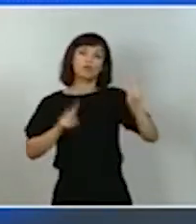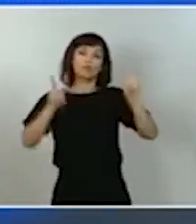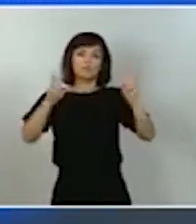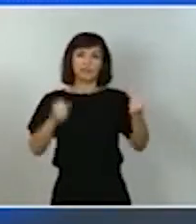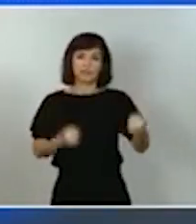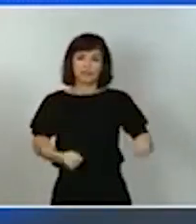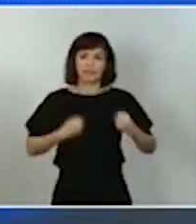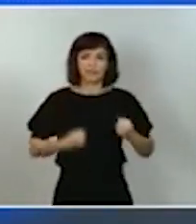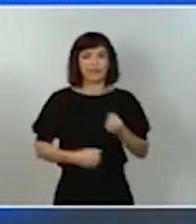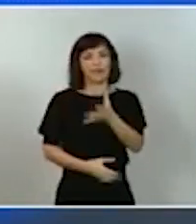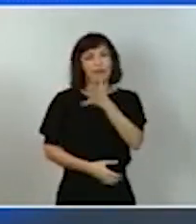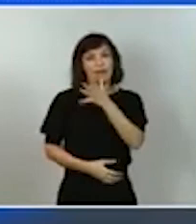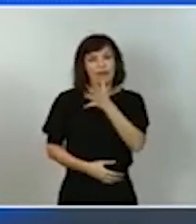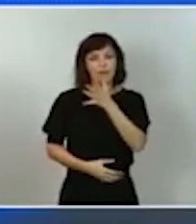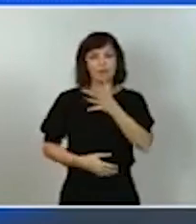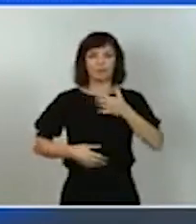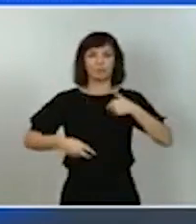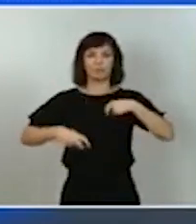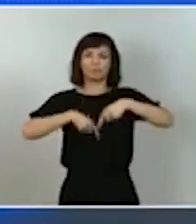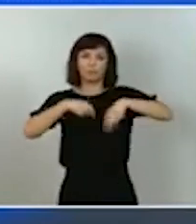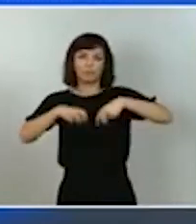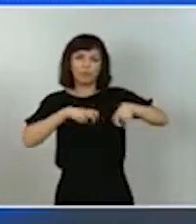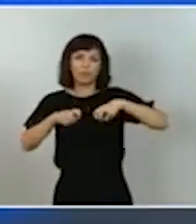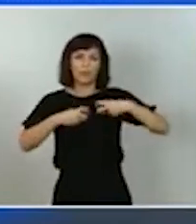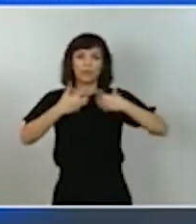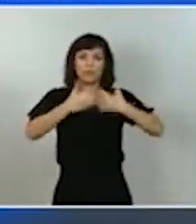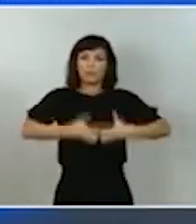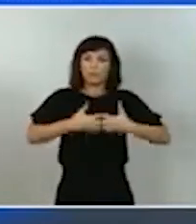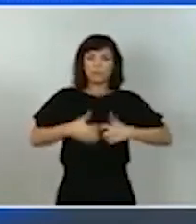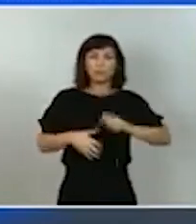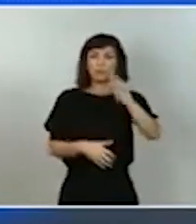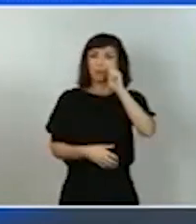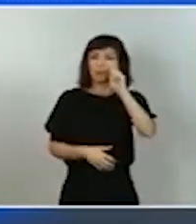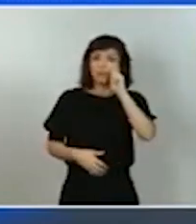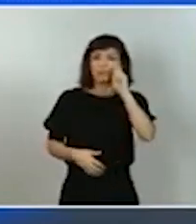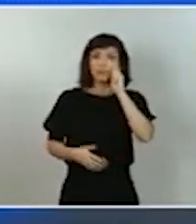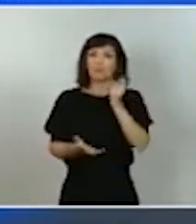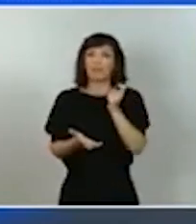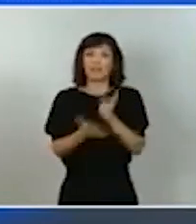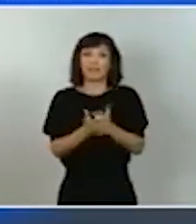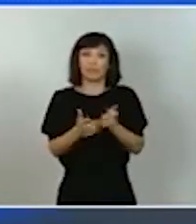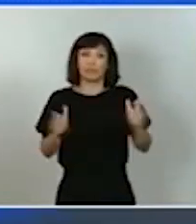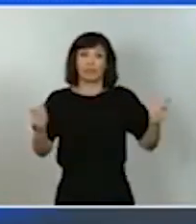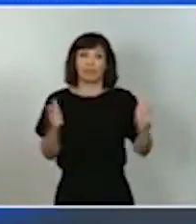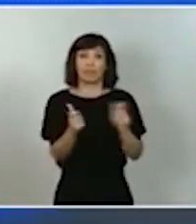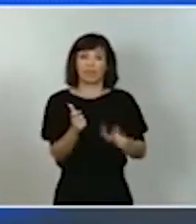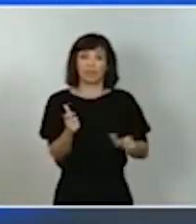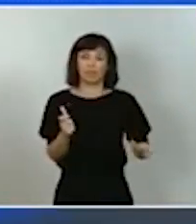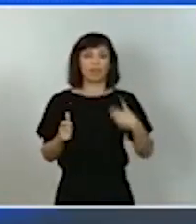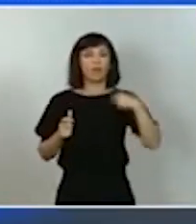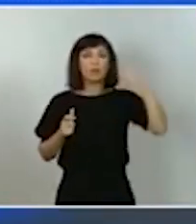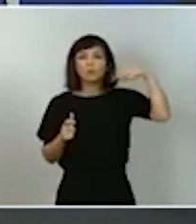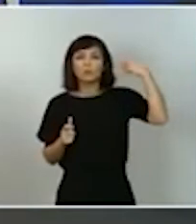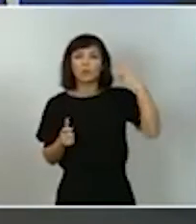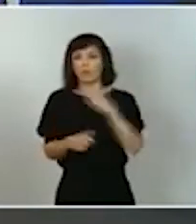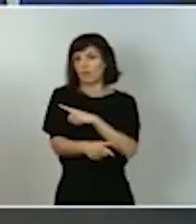agua sobre movilidad sobre industria sobre turismo sobre reto demográfico cultura o deporte